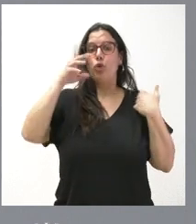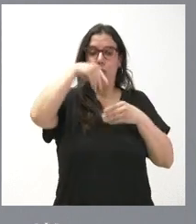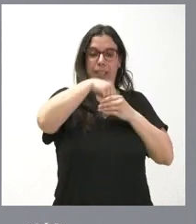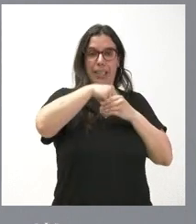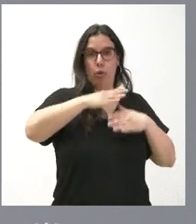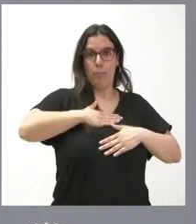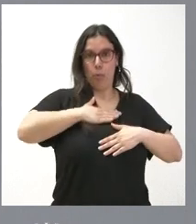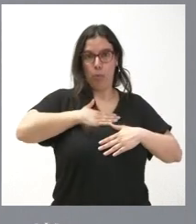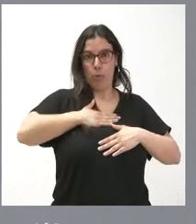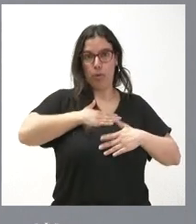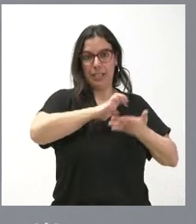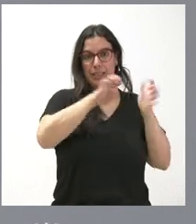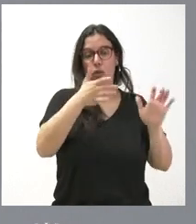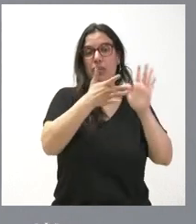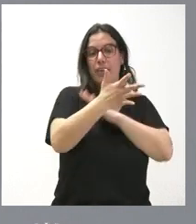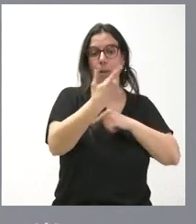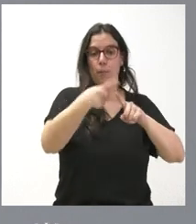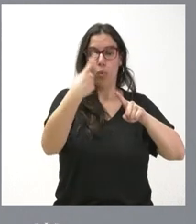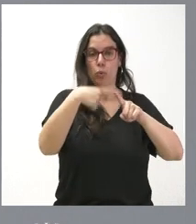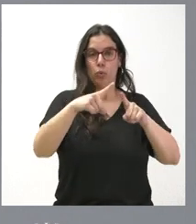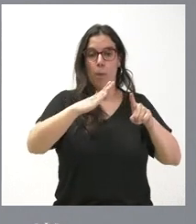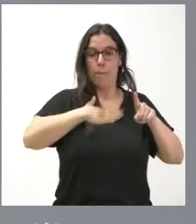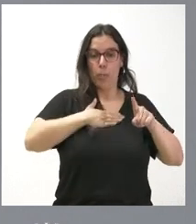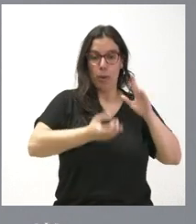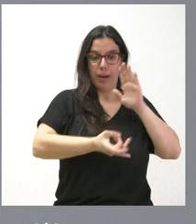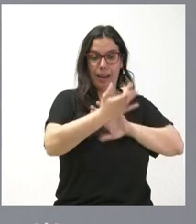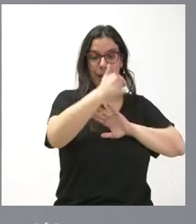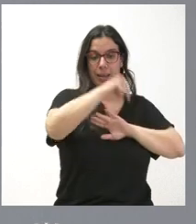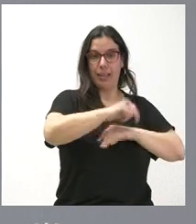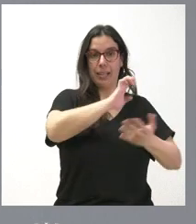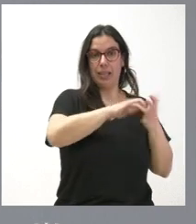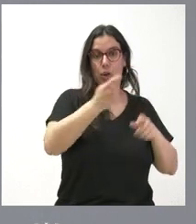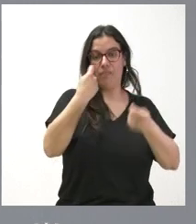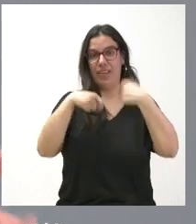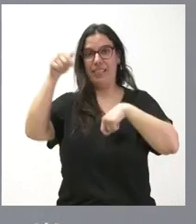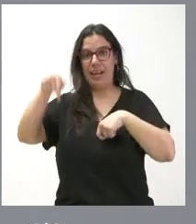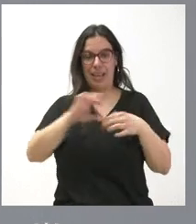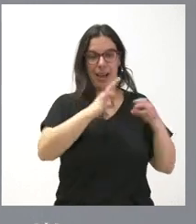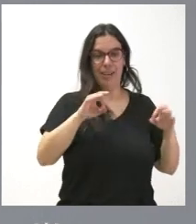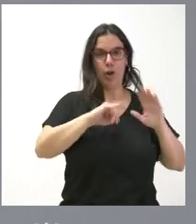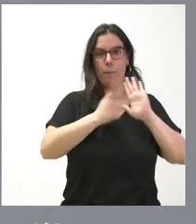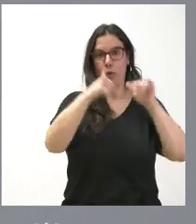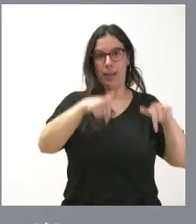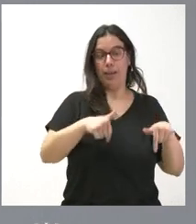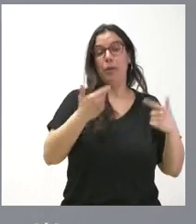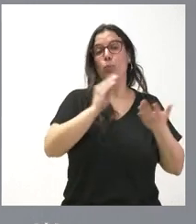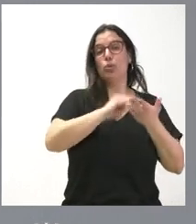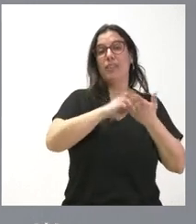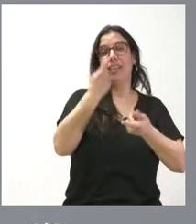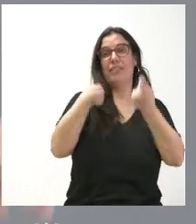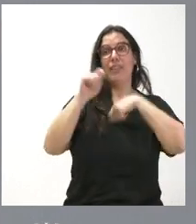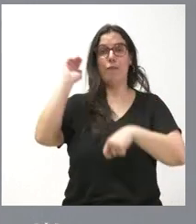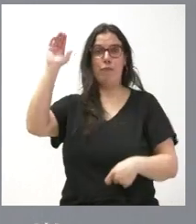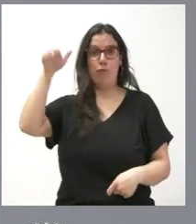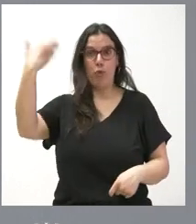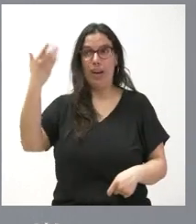autónoma. Es decir, cuáles son los productos que produciéndose en Castilla y León tienen su venta en Castilla y León. Pero gran parte de nuestros productos se destinan a la exportación y